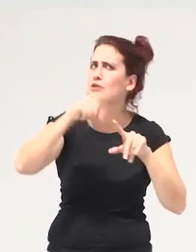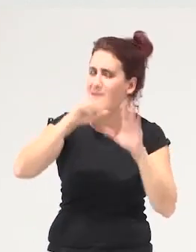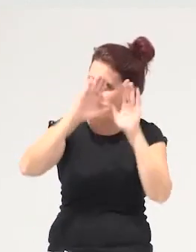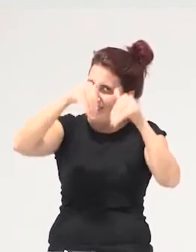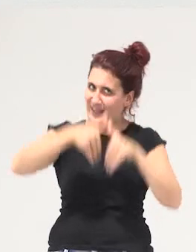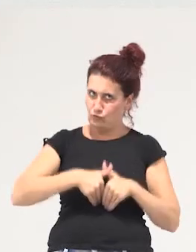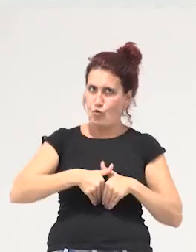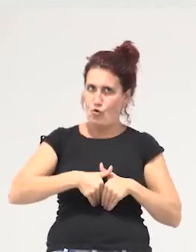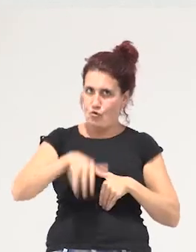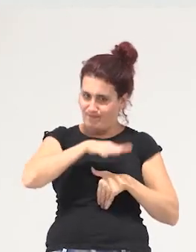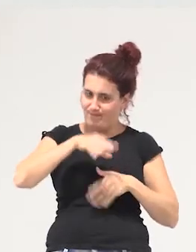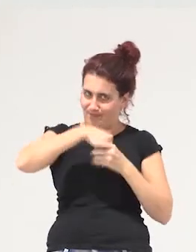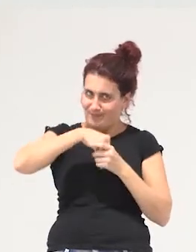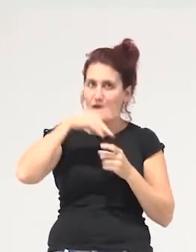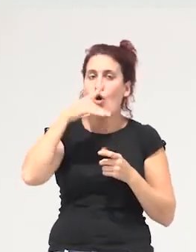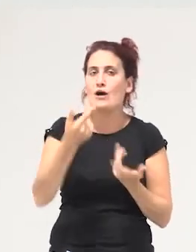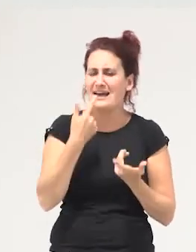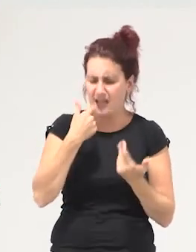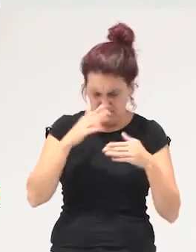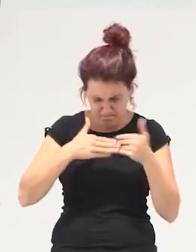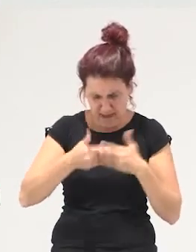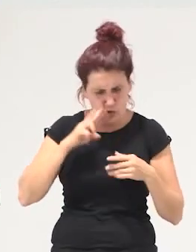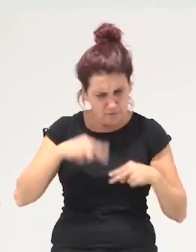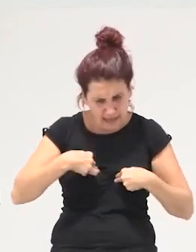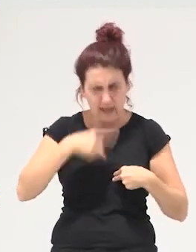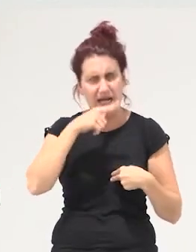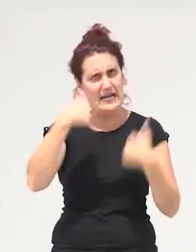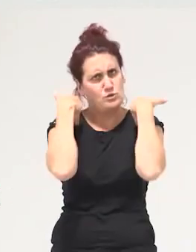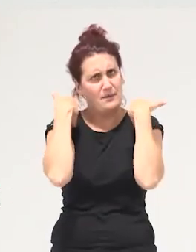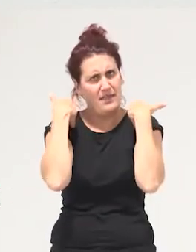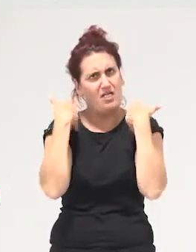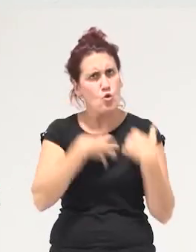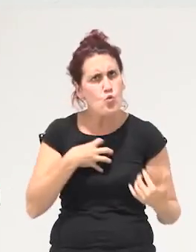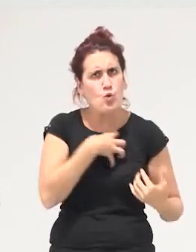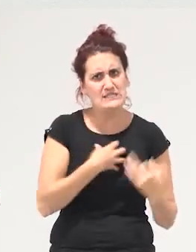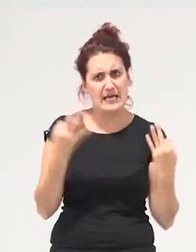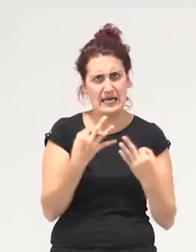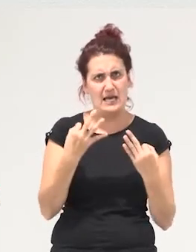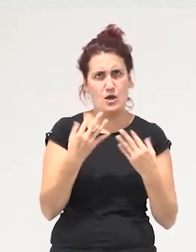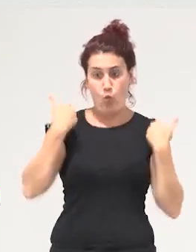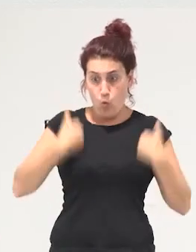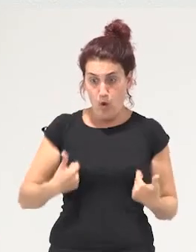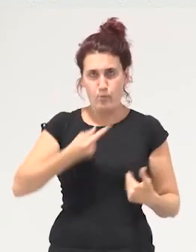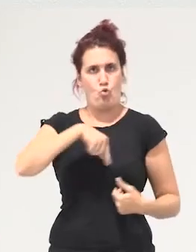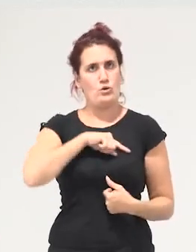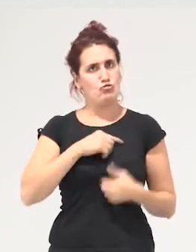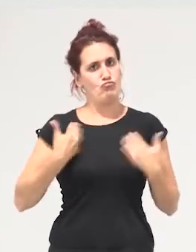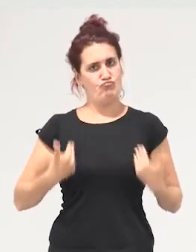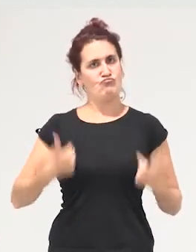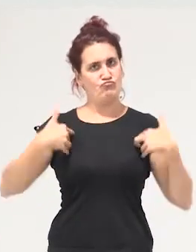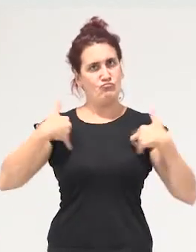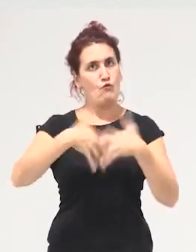donde tenemos que retomar en nuestras manos la responsabilidad de lo que cuesta mantener nuestros cuerpos entonces